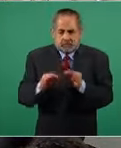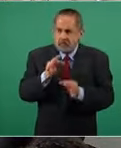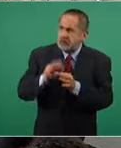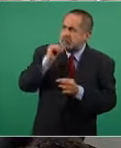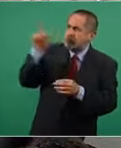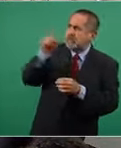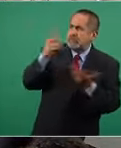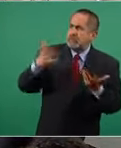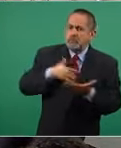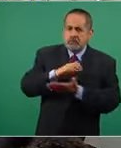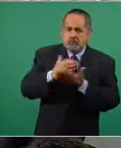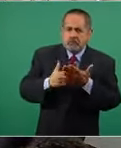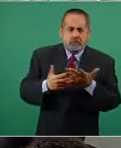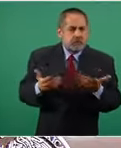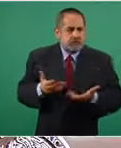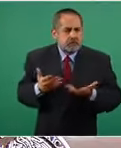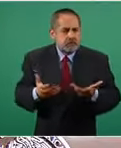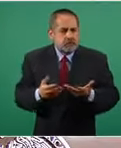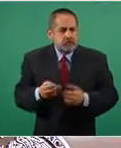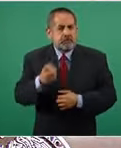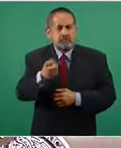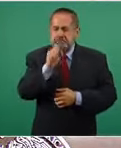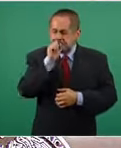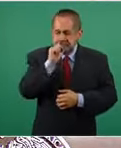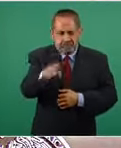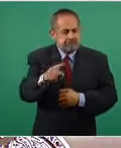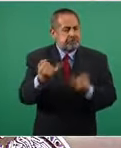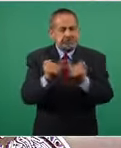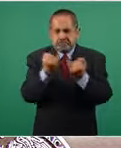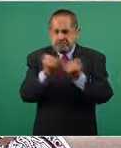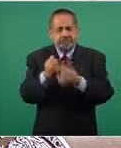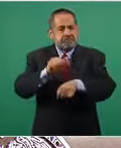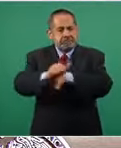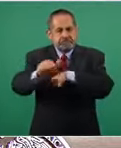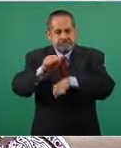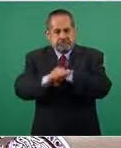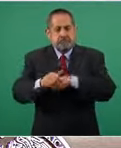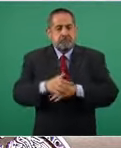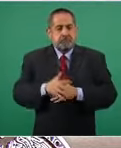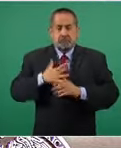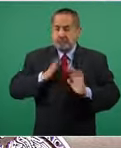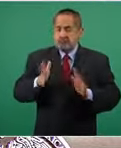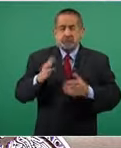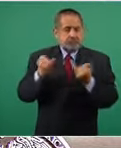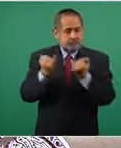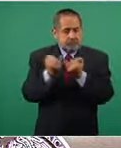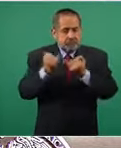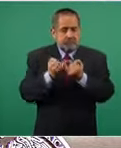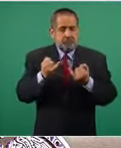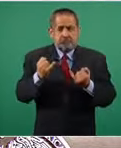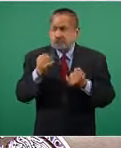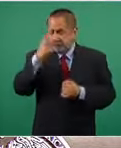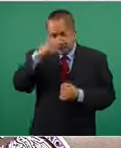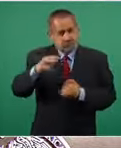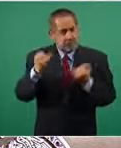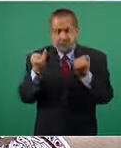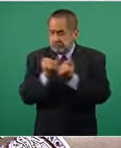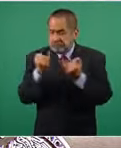No es ni más ni menos lo que le está pasando a Argentina. Nosotros estamos, igual que México,